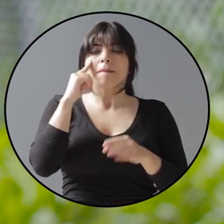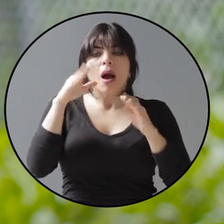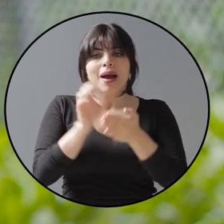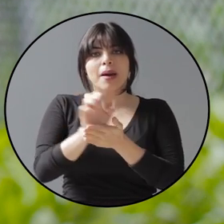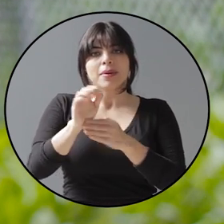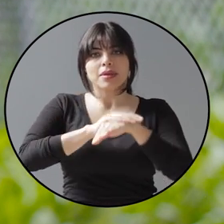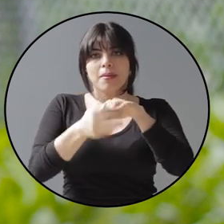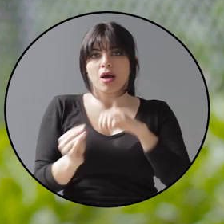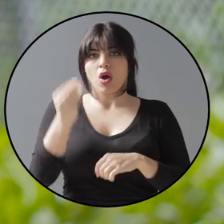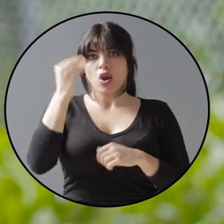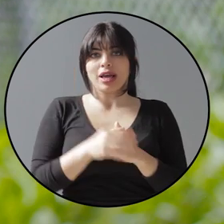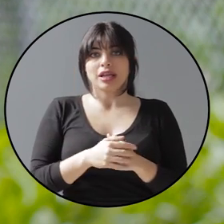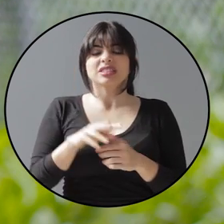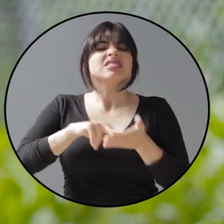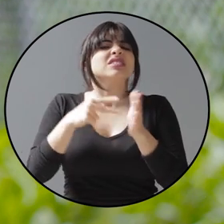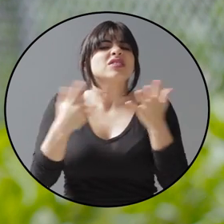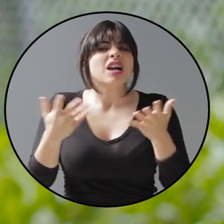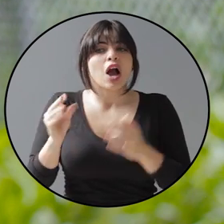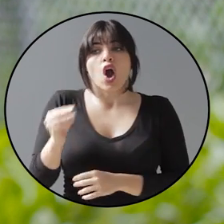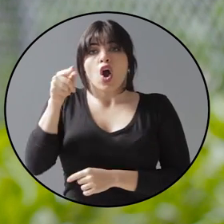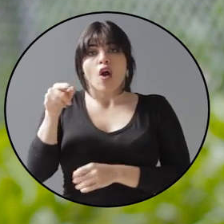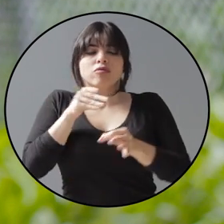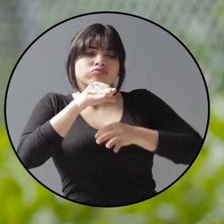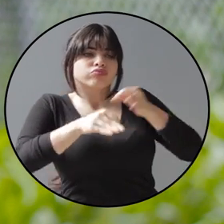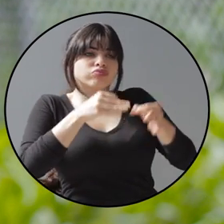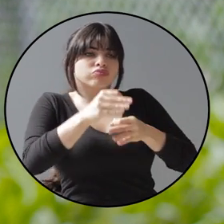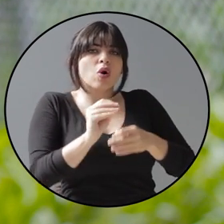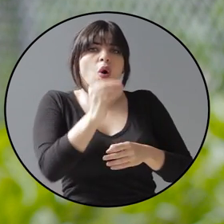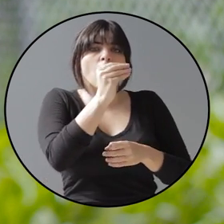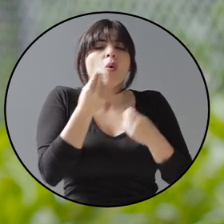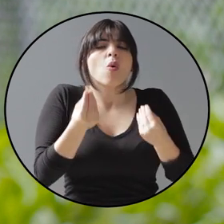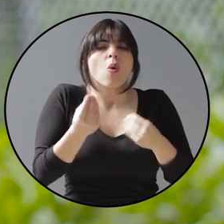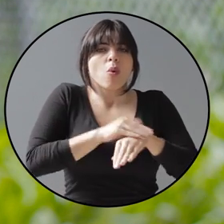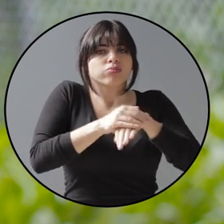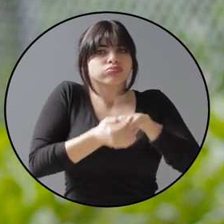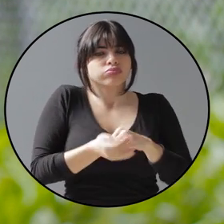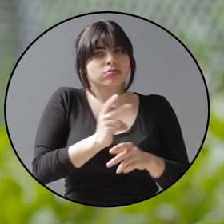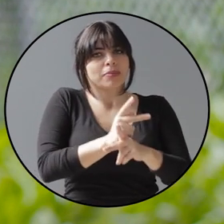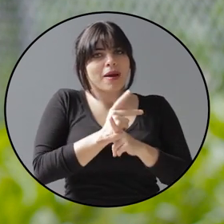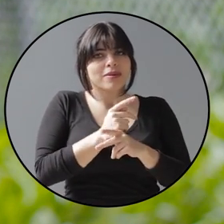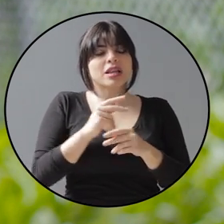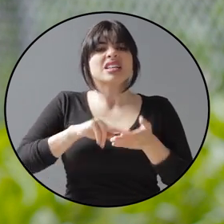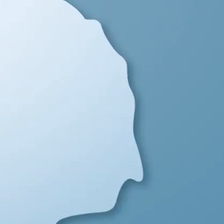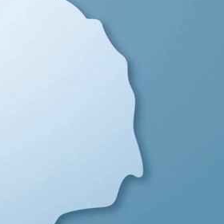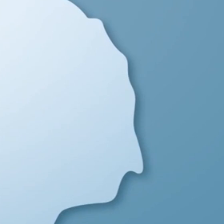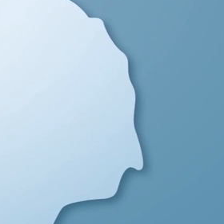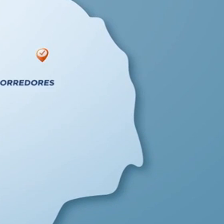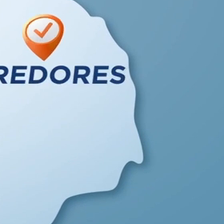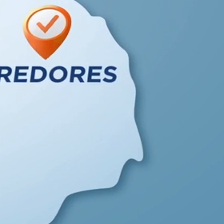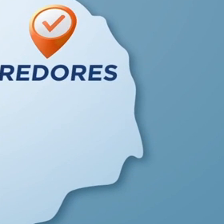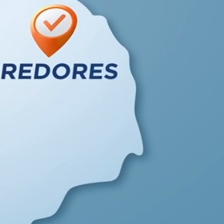del embrazo adolescente. Es decir, jóvenes hablándole a jóvenes sobre la prevención y lo que implica ser madre y padre adolescente.